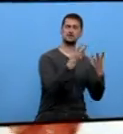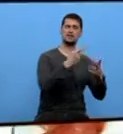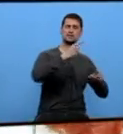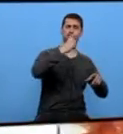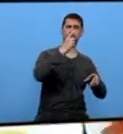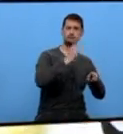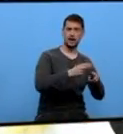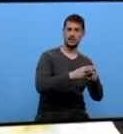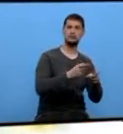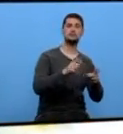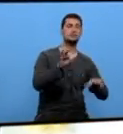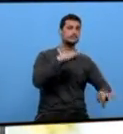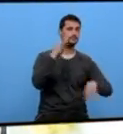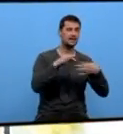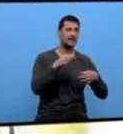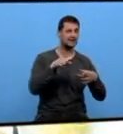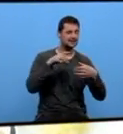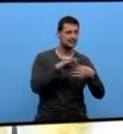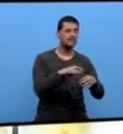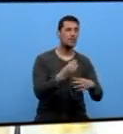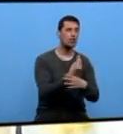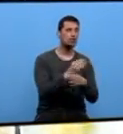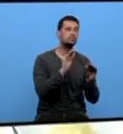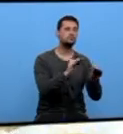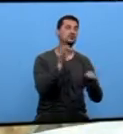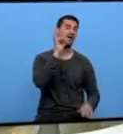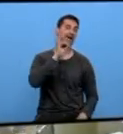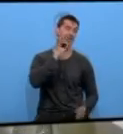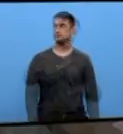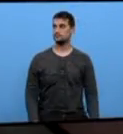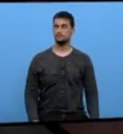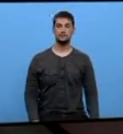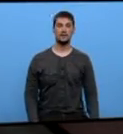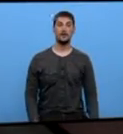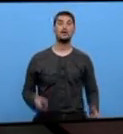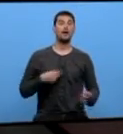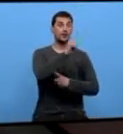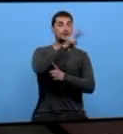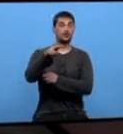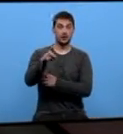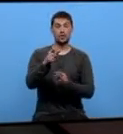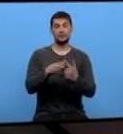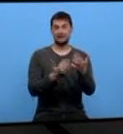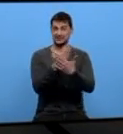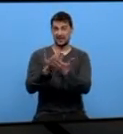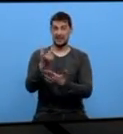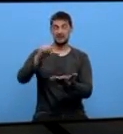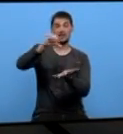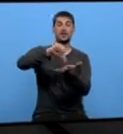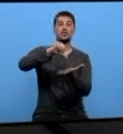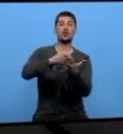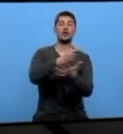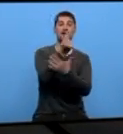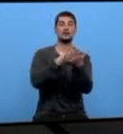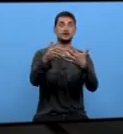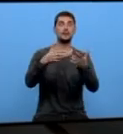exquisitas e innovadoras tapas elaboradas cos mellores produtos galegos. A exposición que alberga estes días o Centrat o Quixote